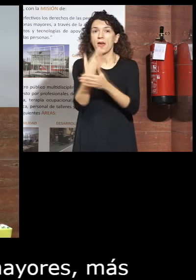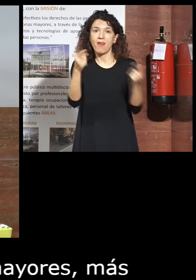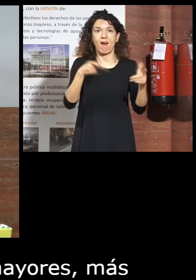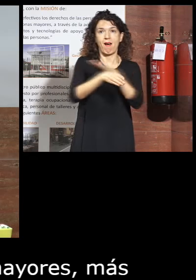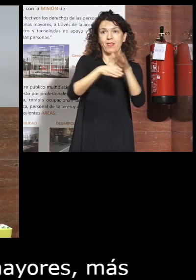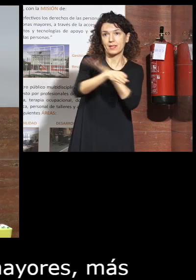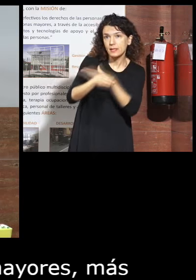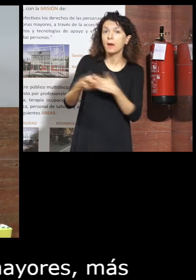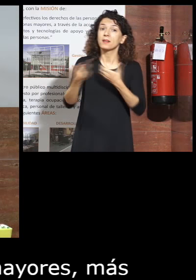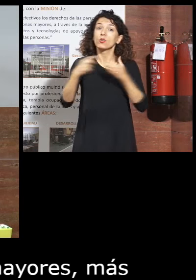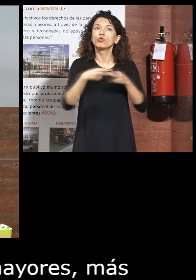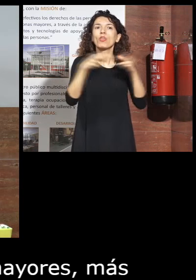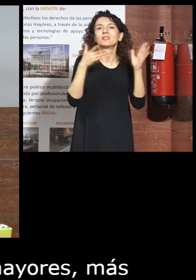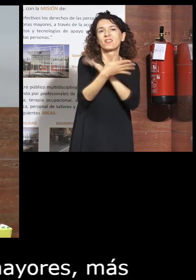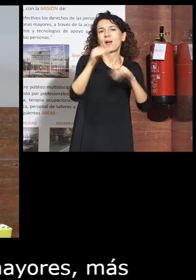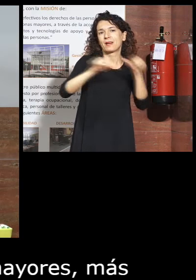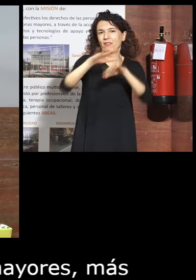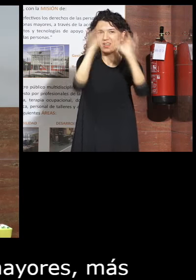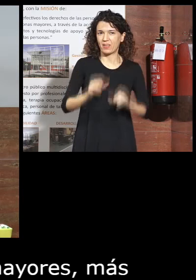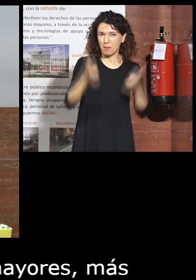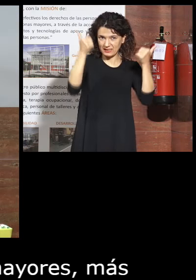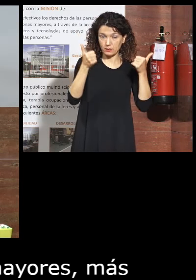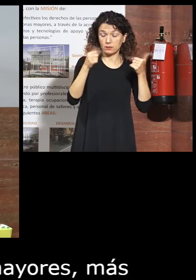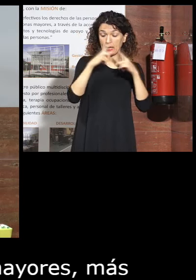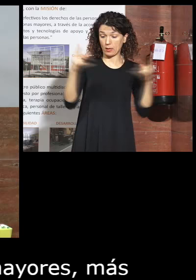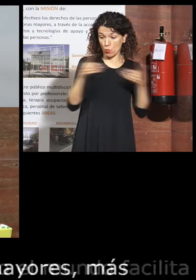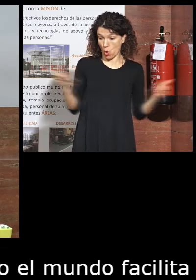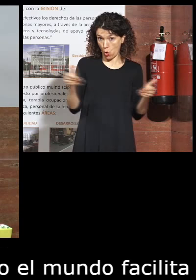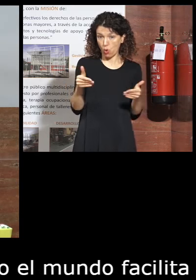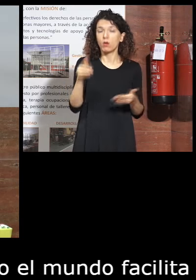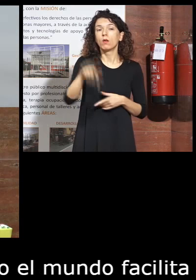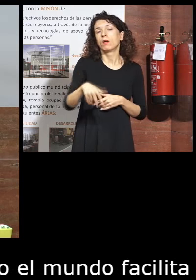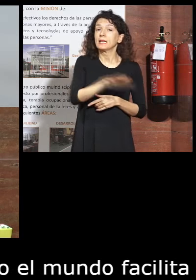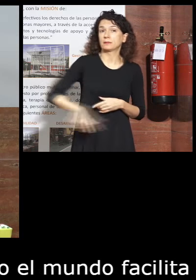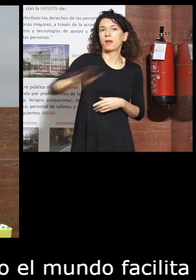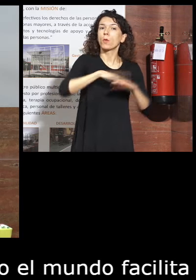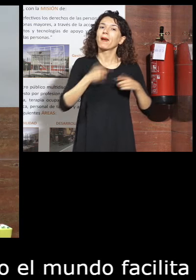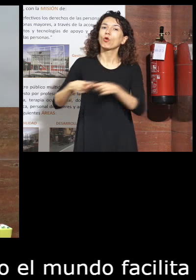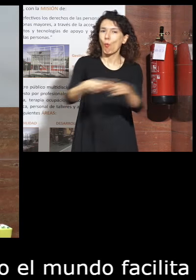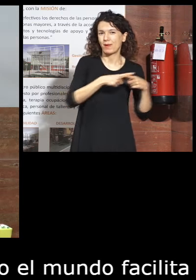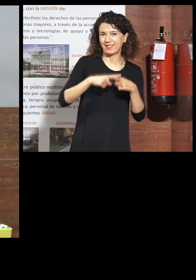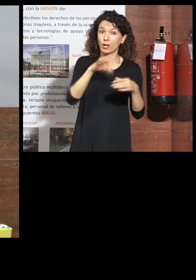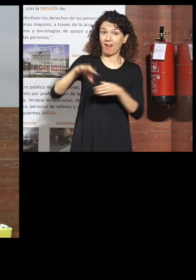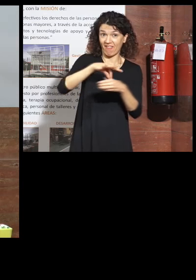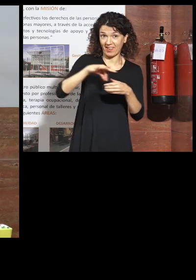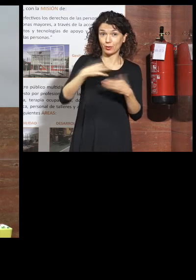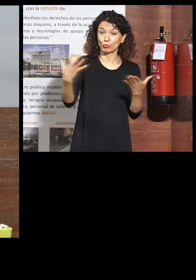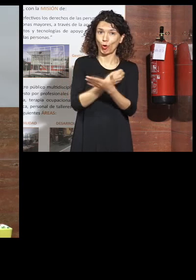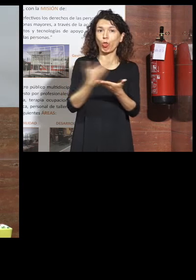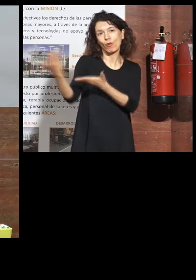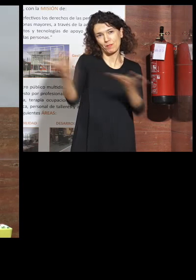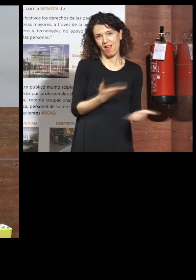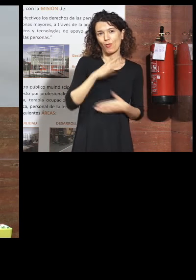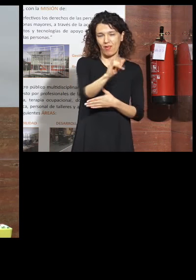participación social. Tras este acto inaugural, después del espacio para compartir un café al que todos estáis